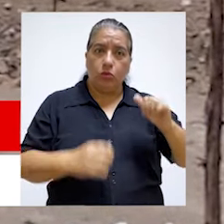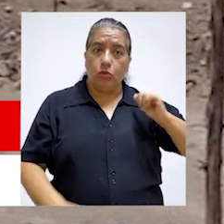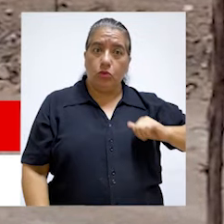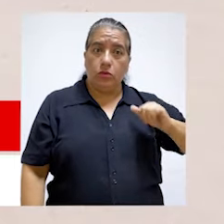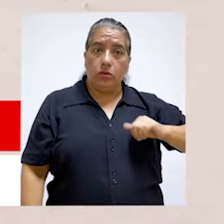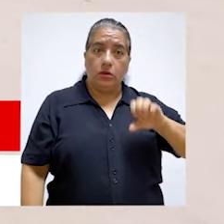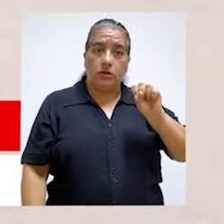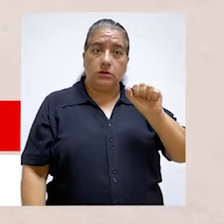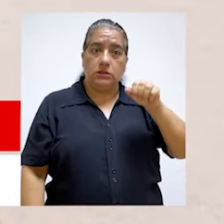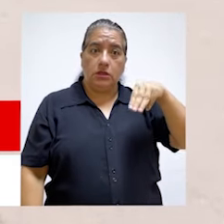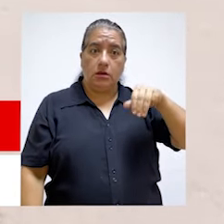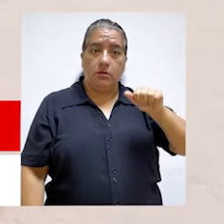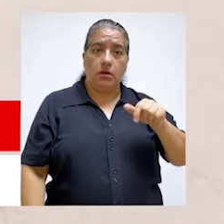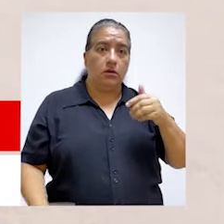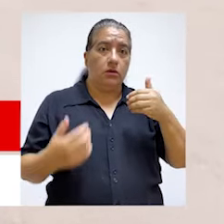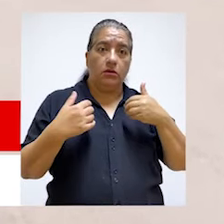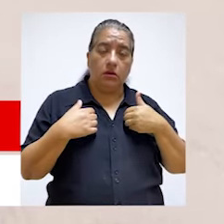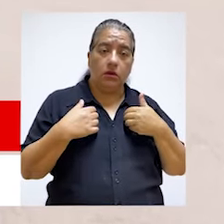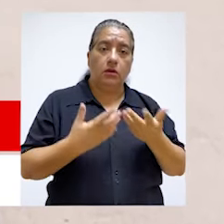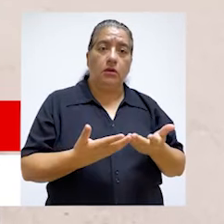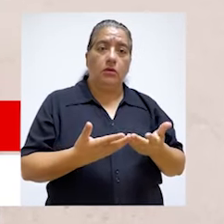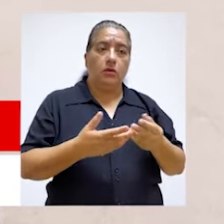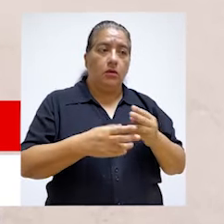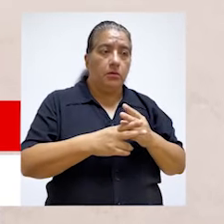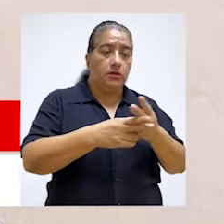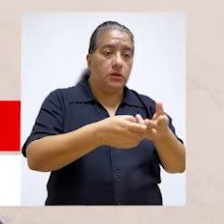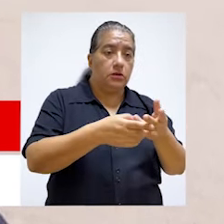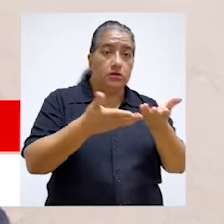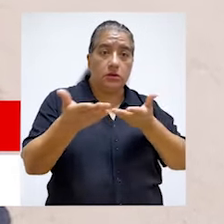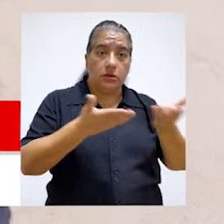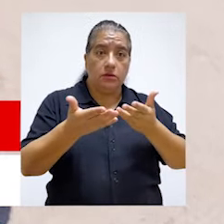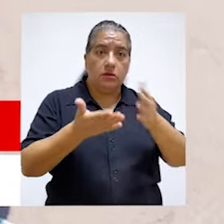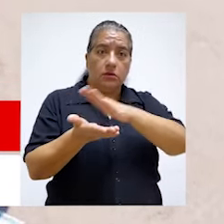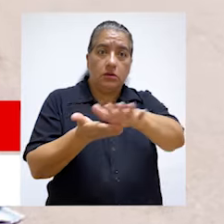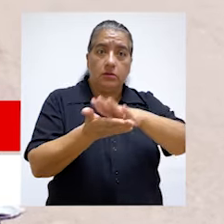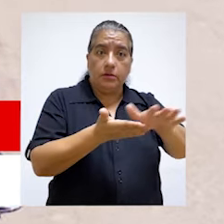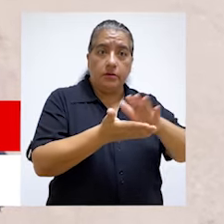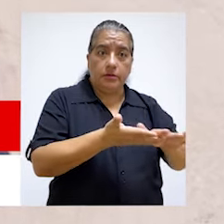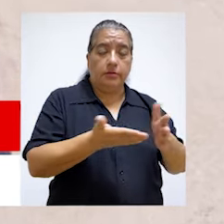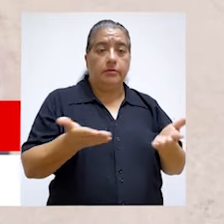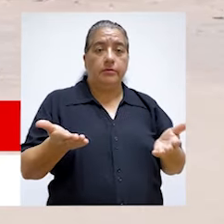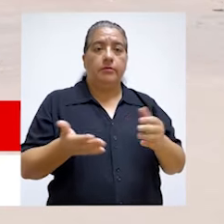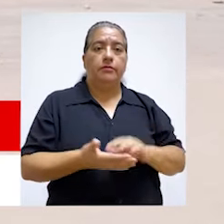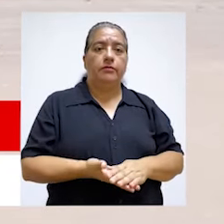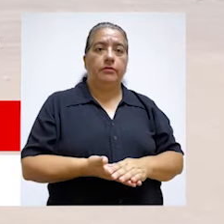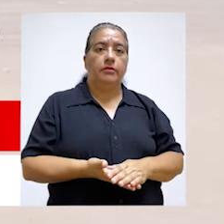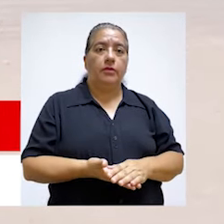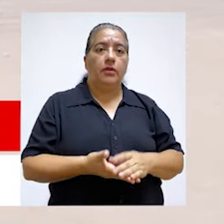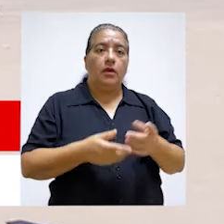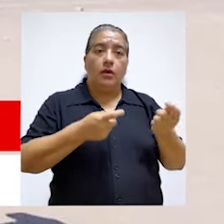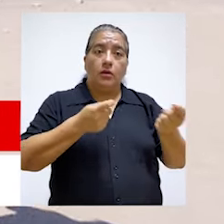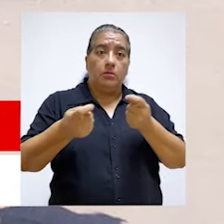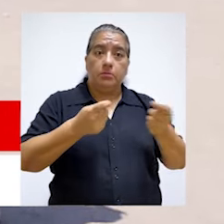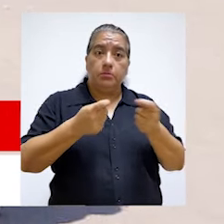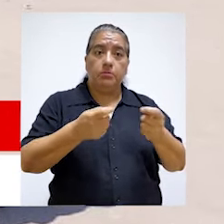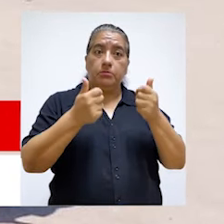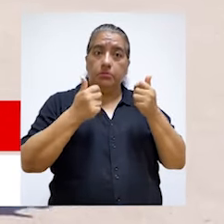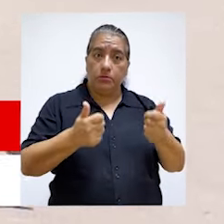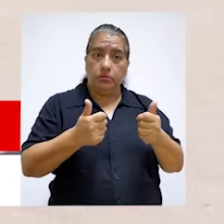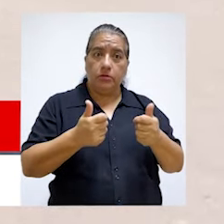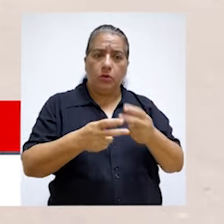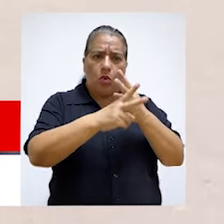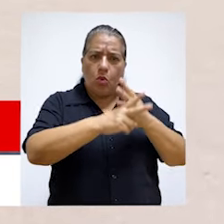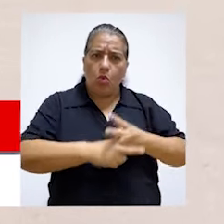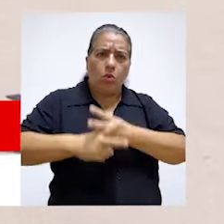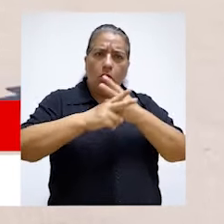Entre otros riesgos, se detectó que la municipalidad de Sama carece de una unidad que gestione la prestación del servicio de saneamiento, lo